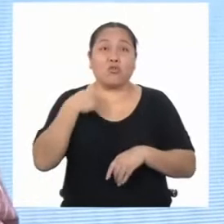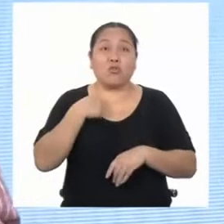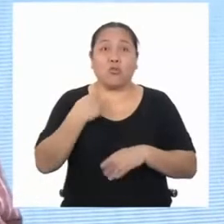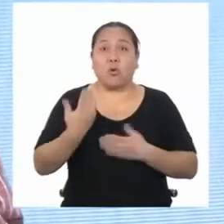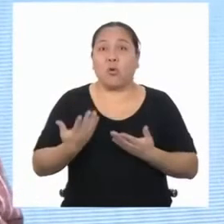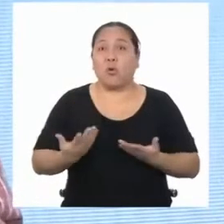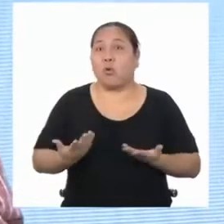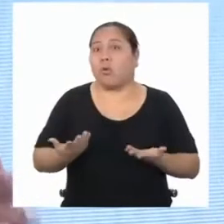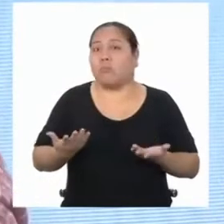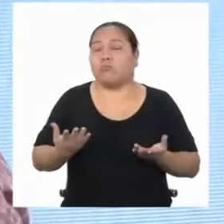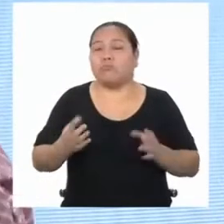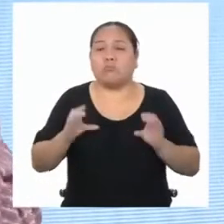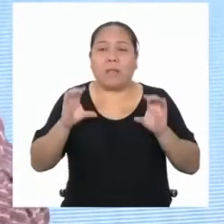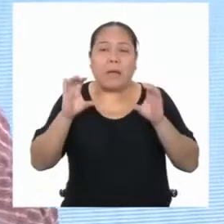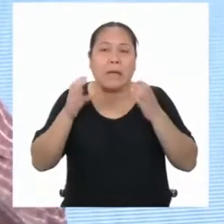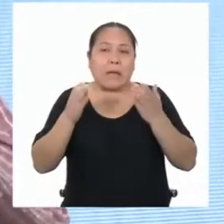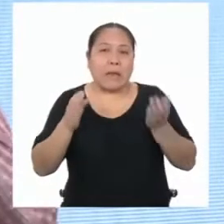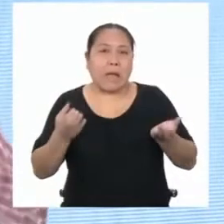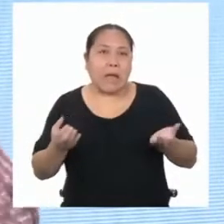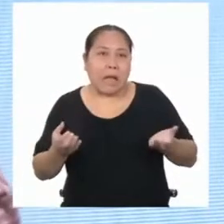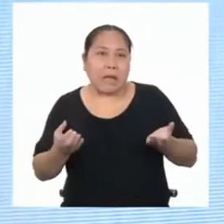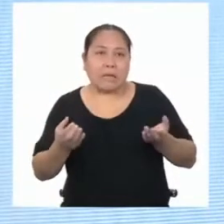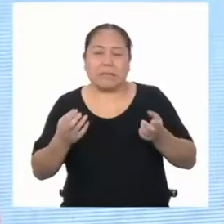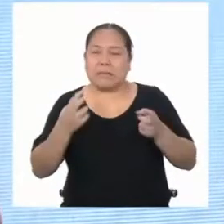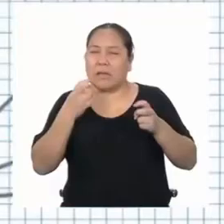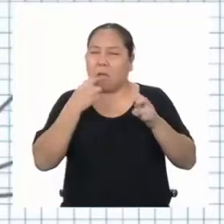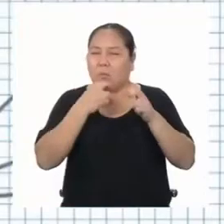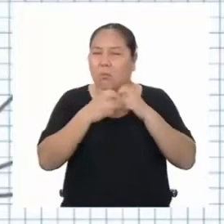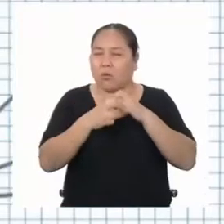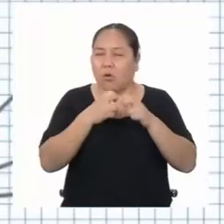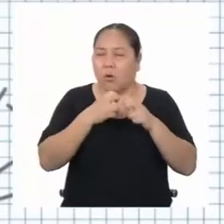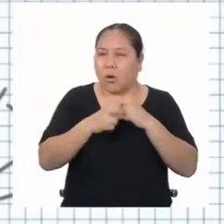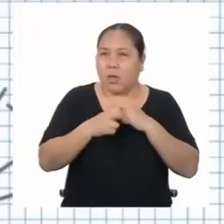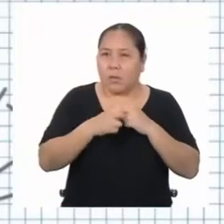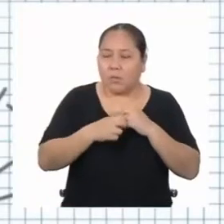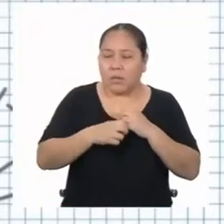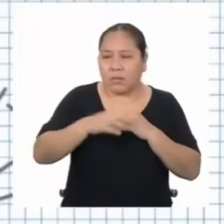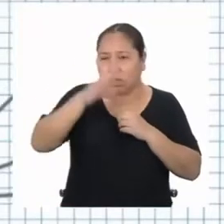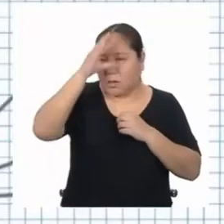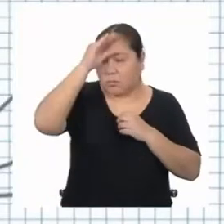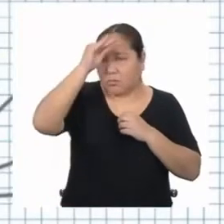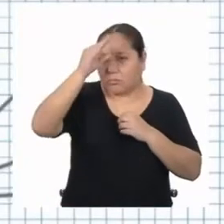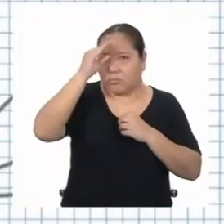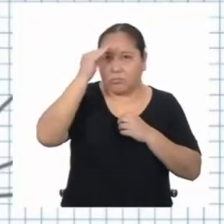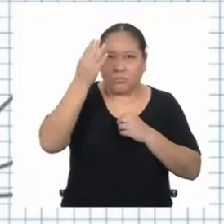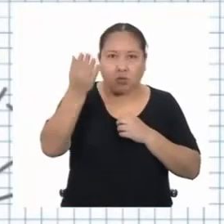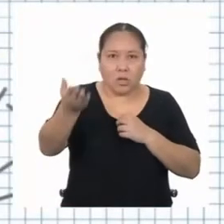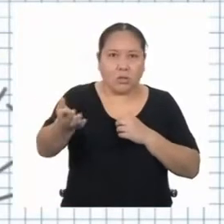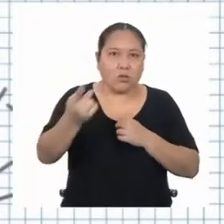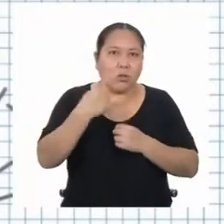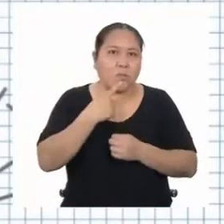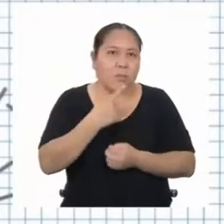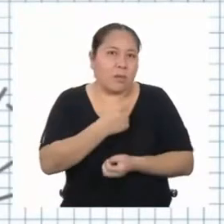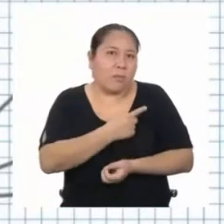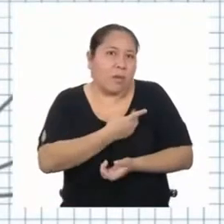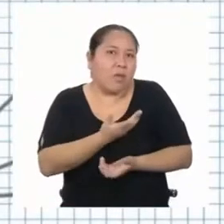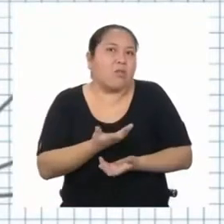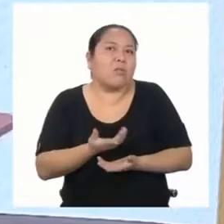medio de una actividad complicadísima con los chicos y chicas de primer grado?